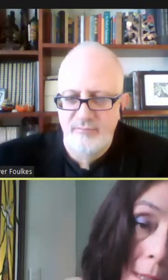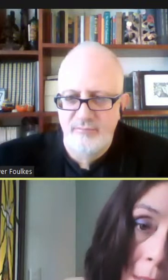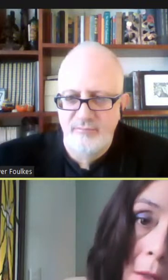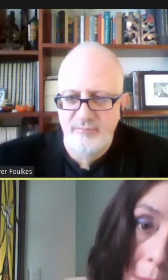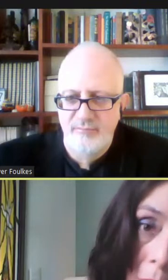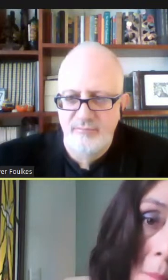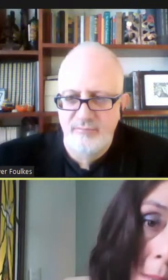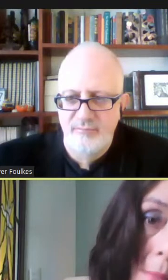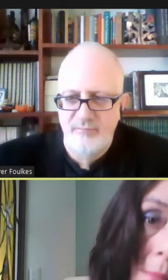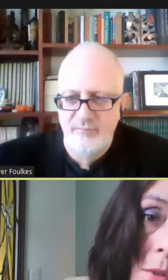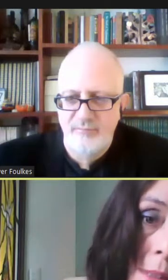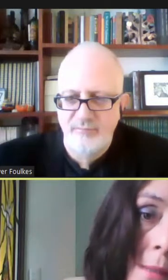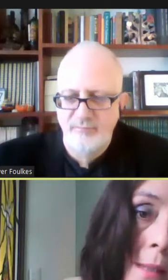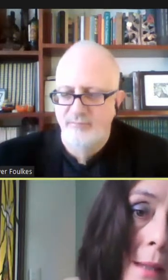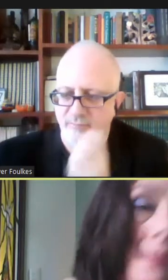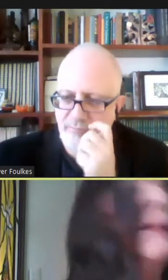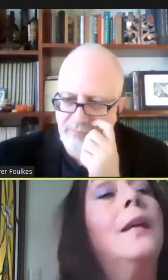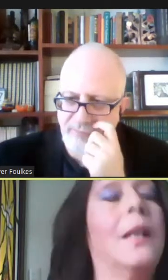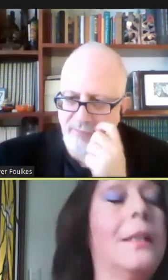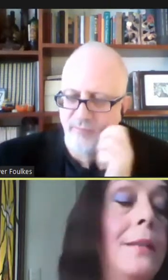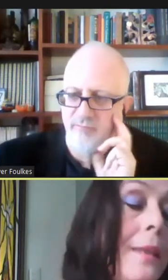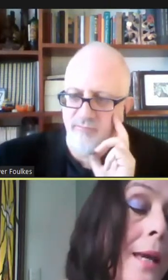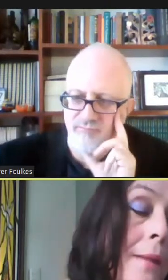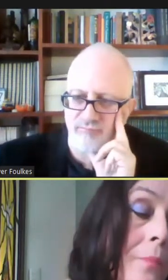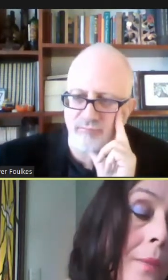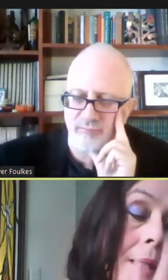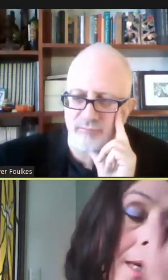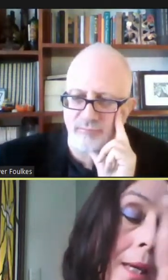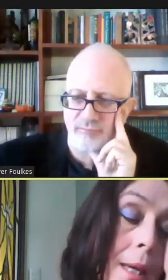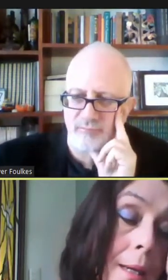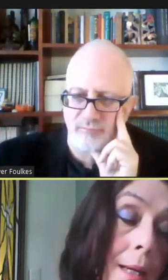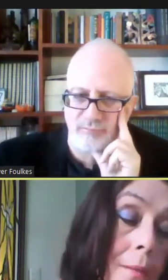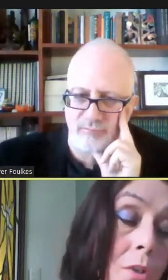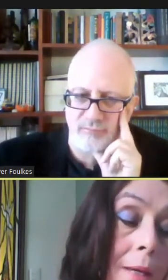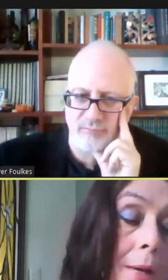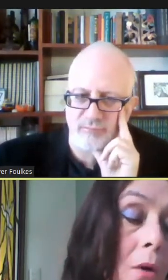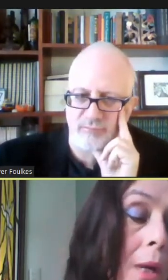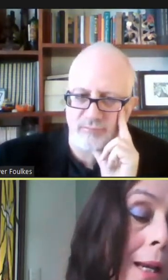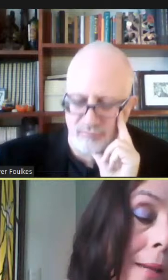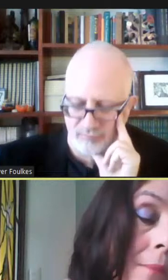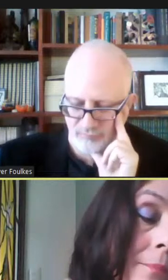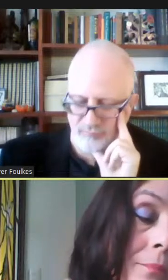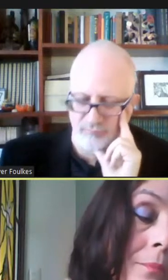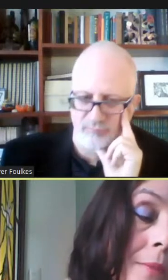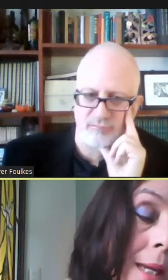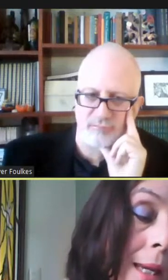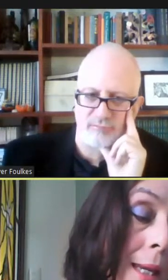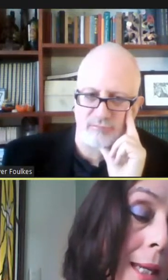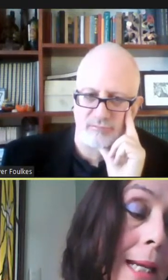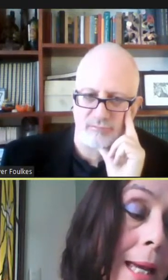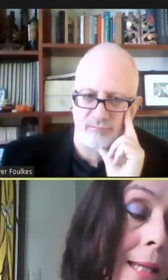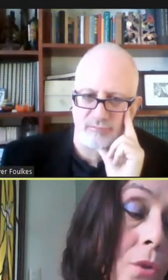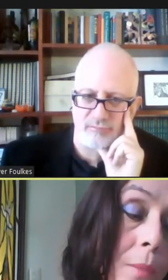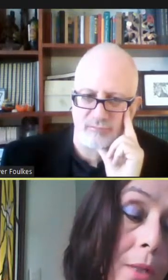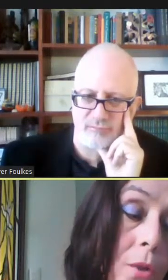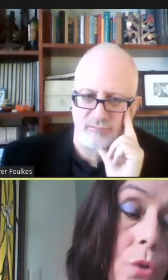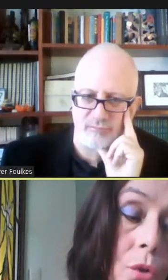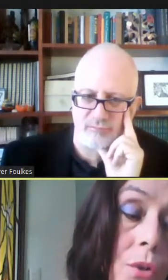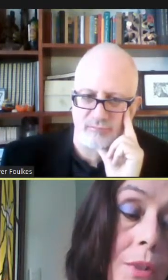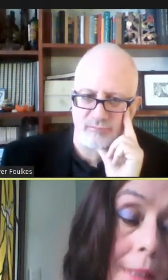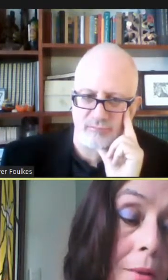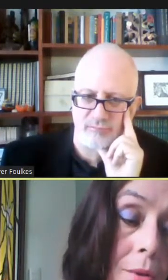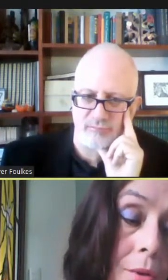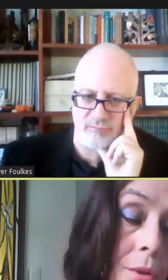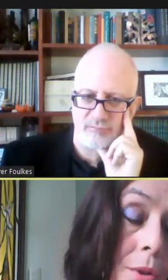personal y creo que compartimos esta idea, creemos que bajo el lema de nada sobre